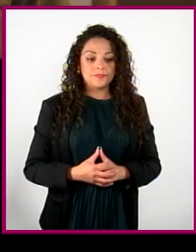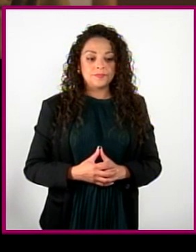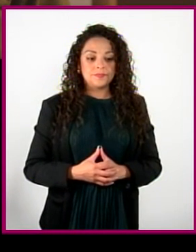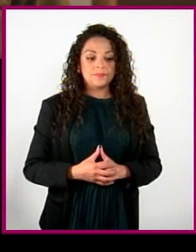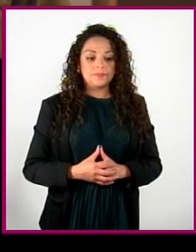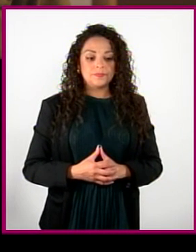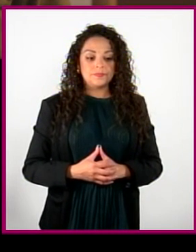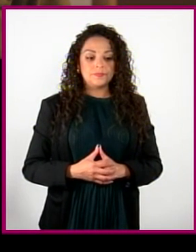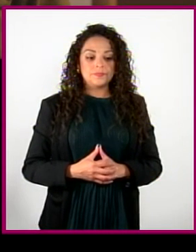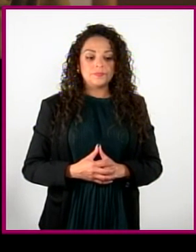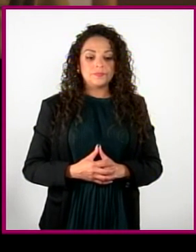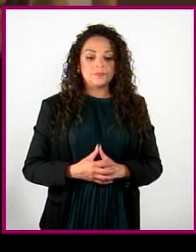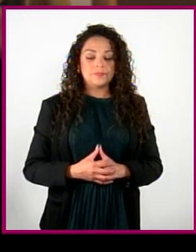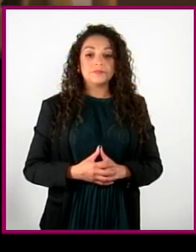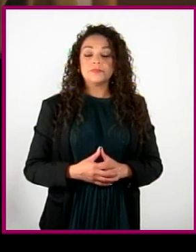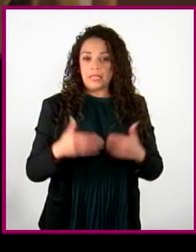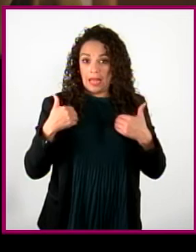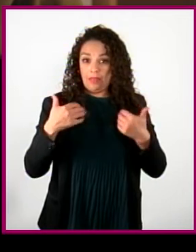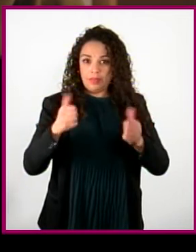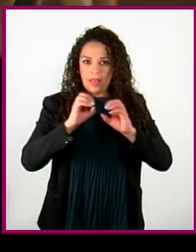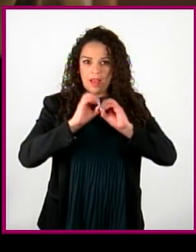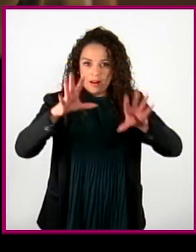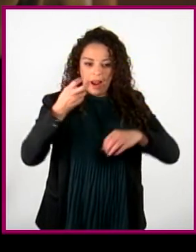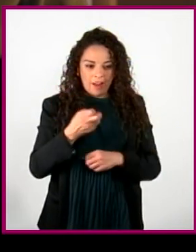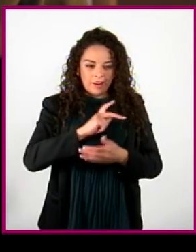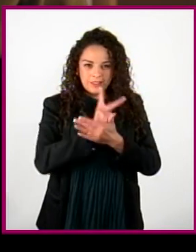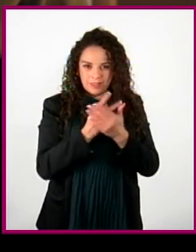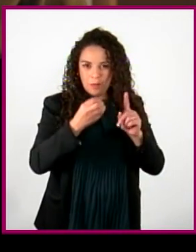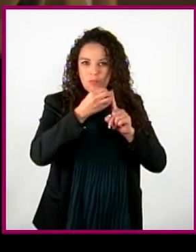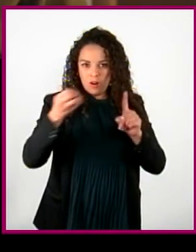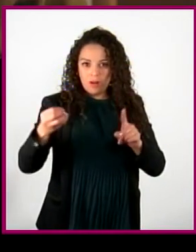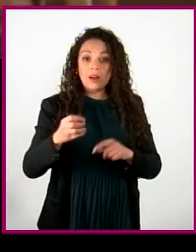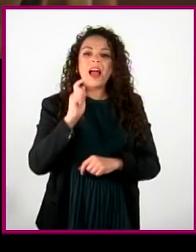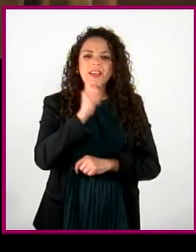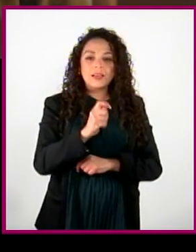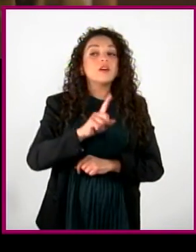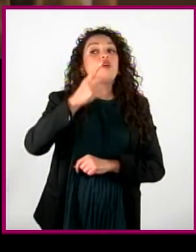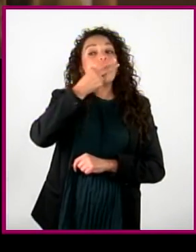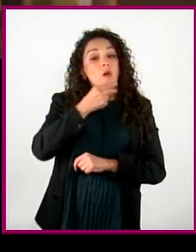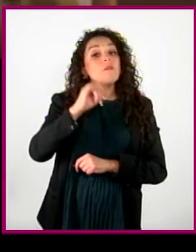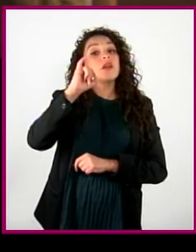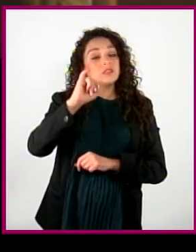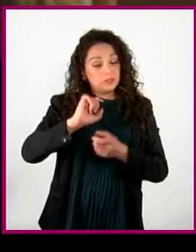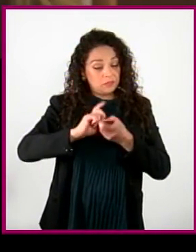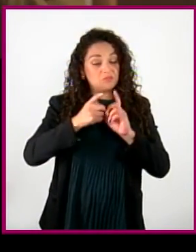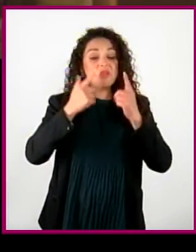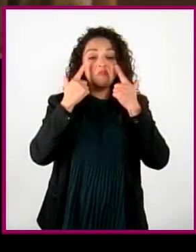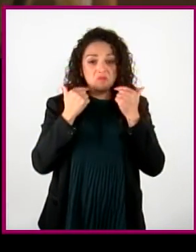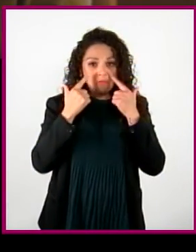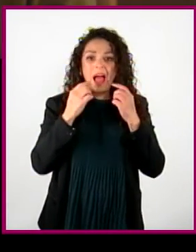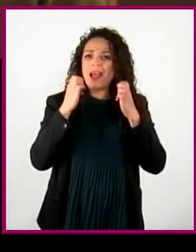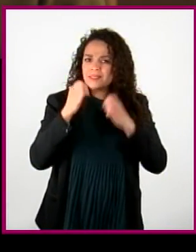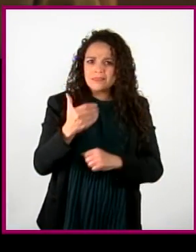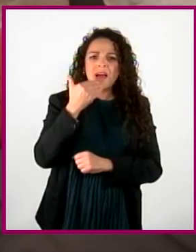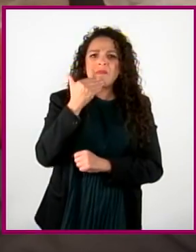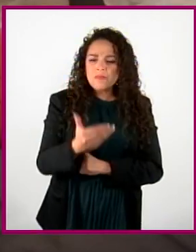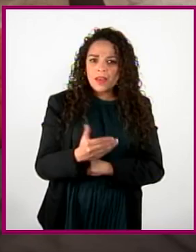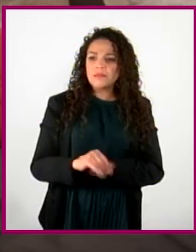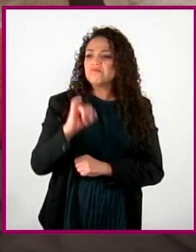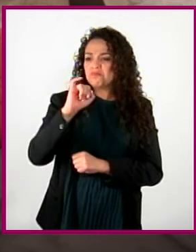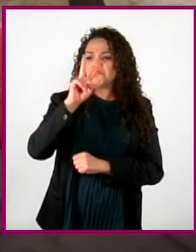Si algo quedó claro en este programa es que los hombres sí lloran y eso está bien. Totalmente de acuerdo.